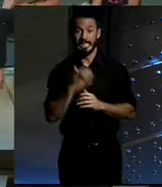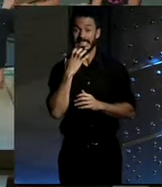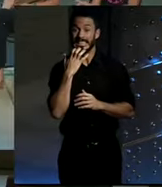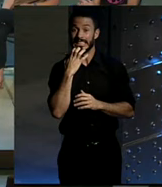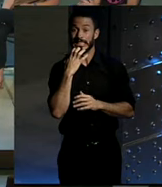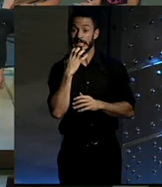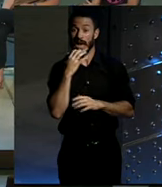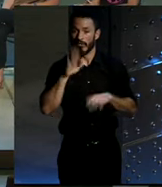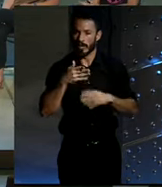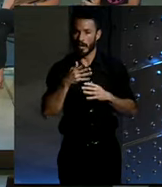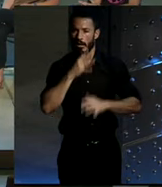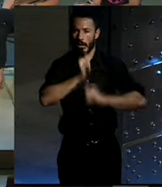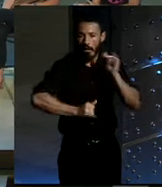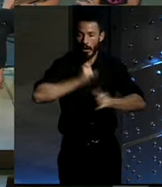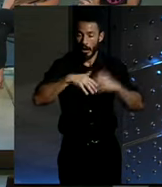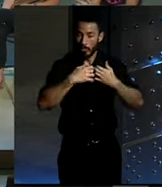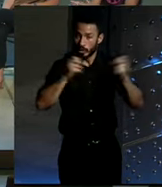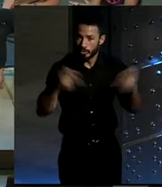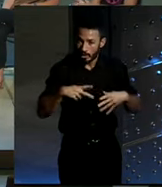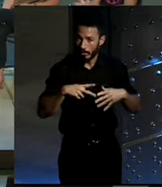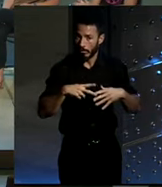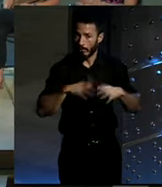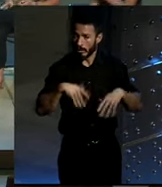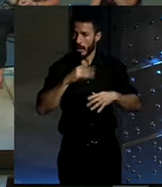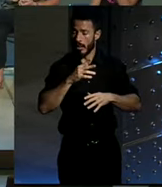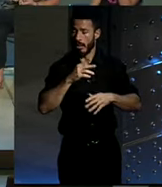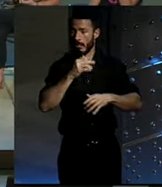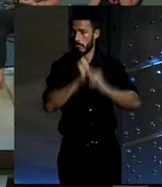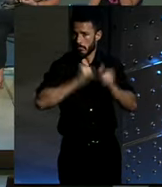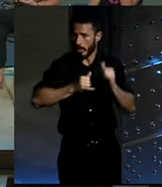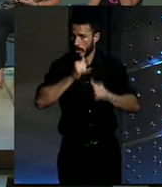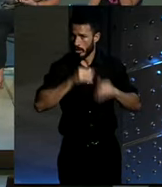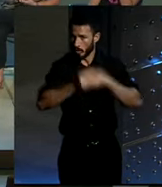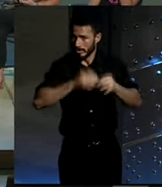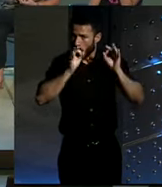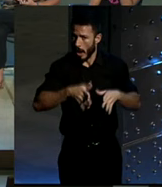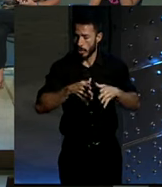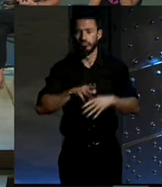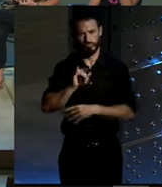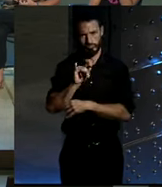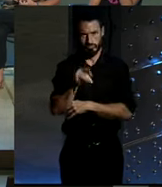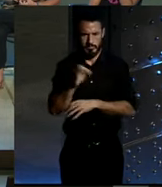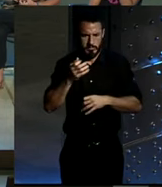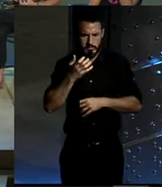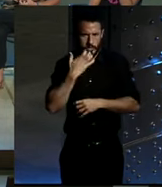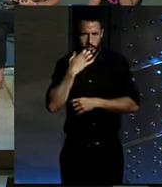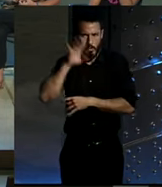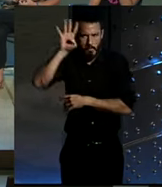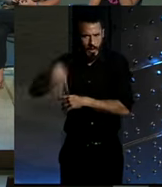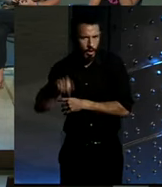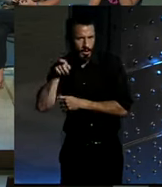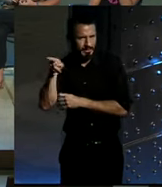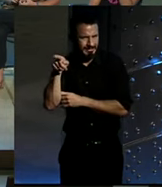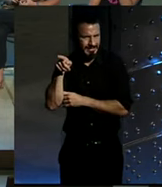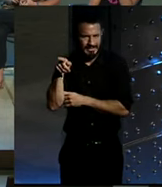cuestas? Vamos, yo te digo por el ejemplo de Barcelona, que es una ciudad en pendiente total, es que ha sido un